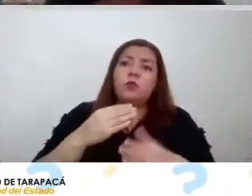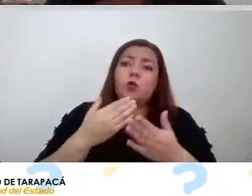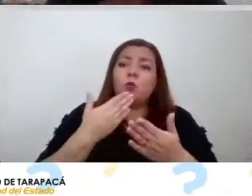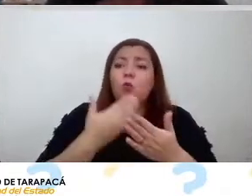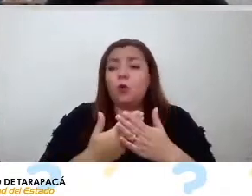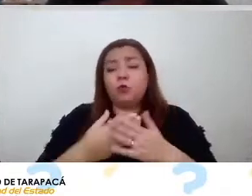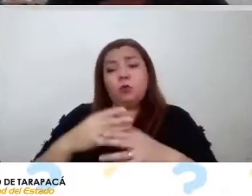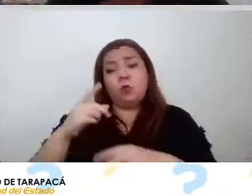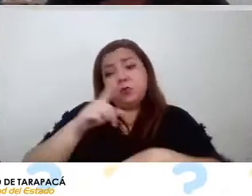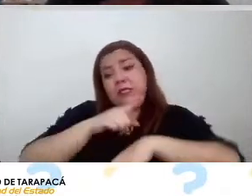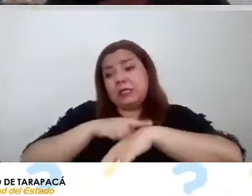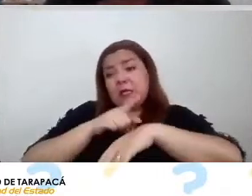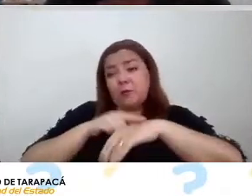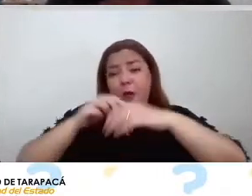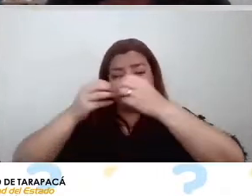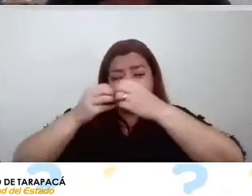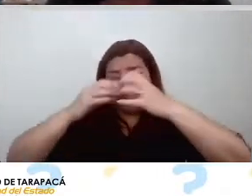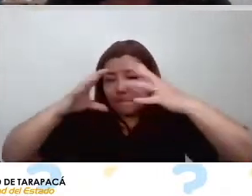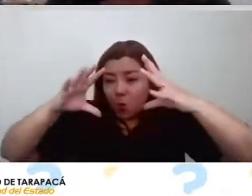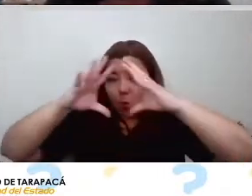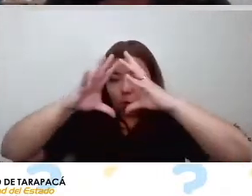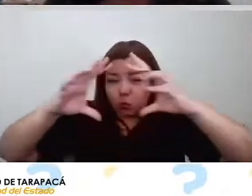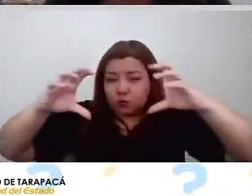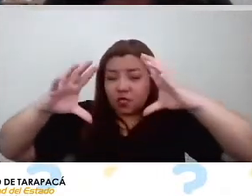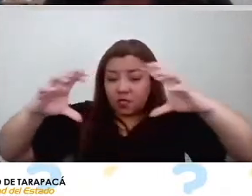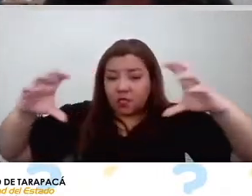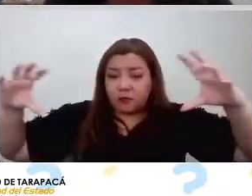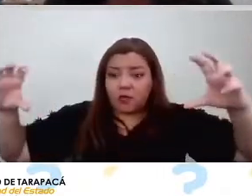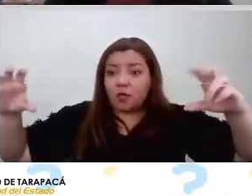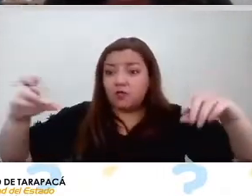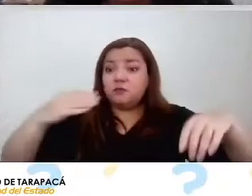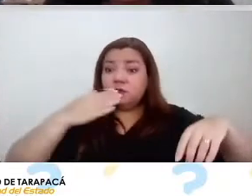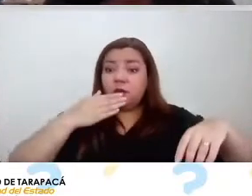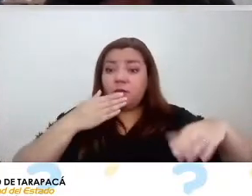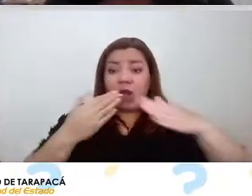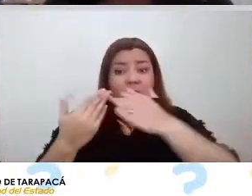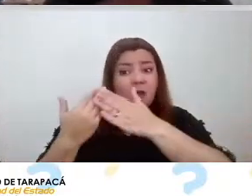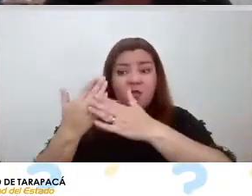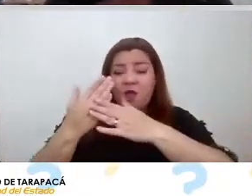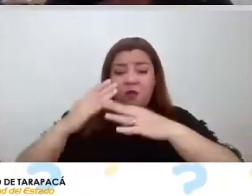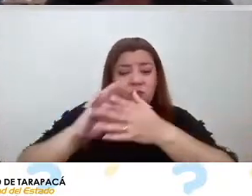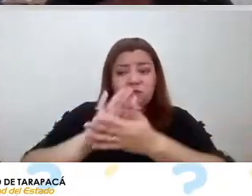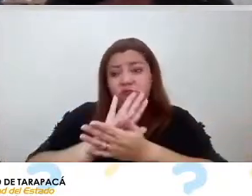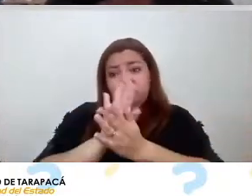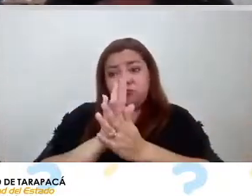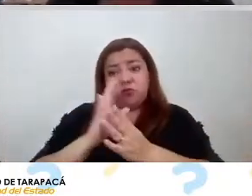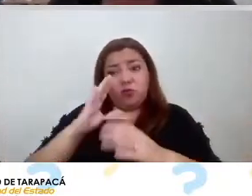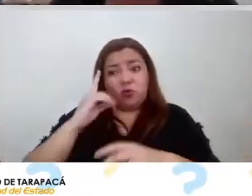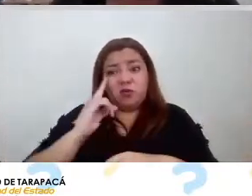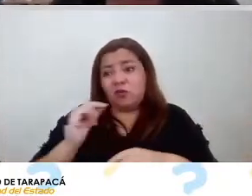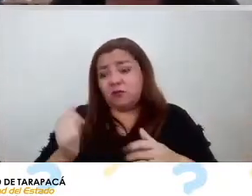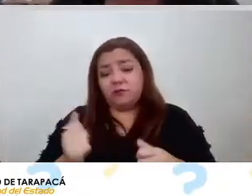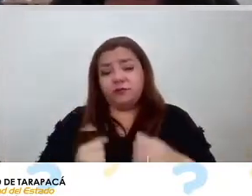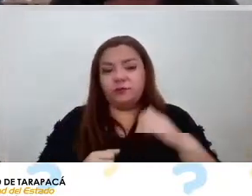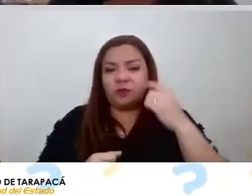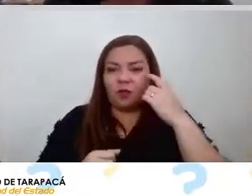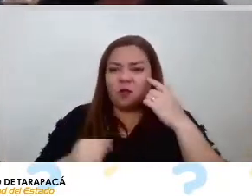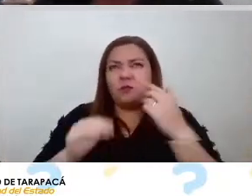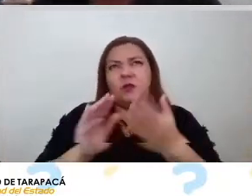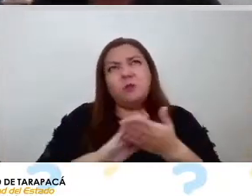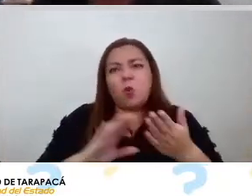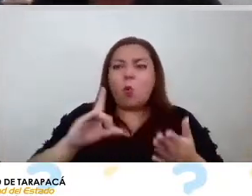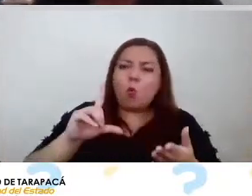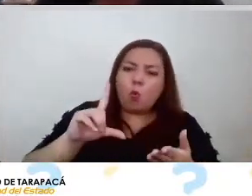de mucha niebla, también la podemos observar durante el día, sobre todo entre la época, entre julio